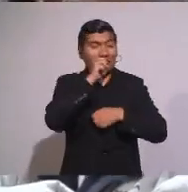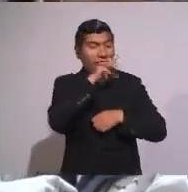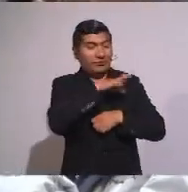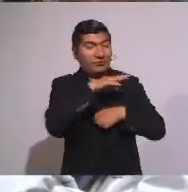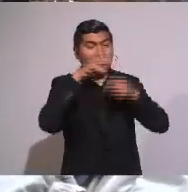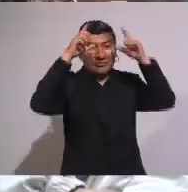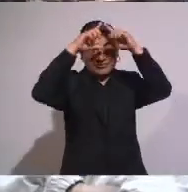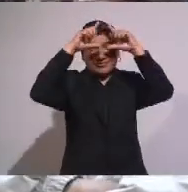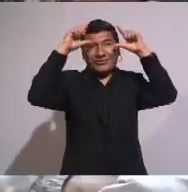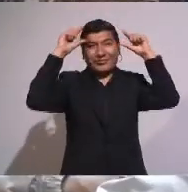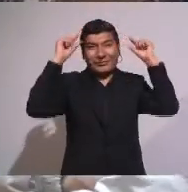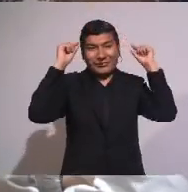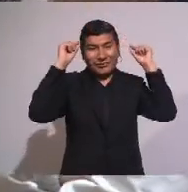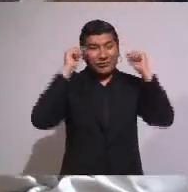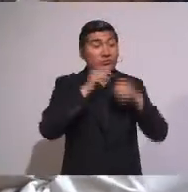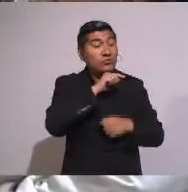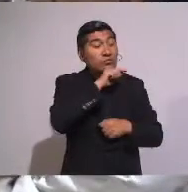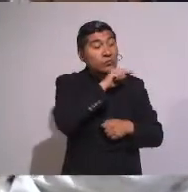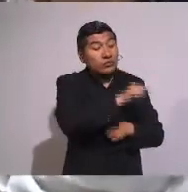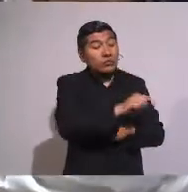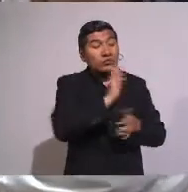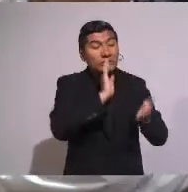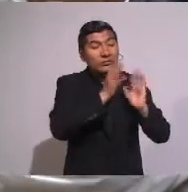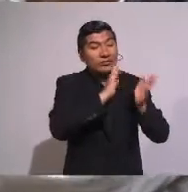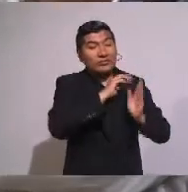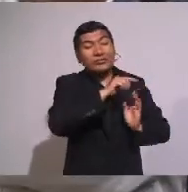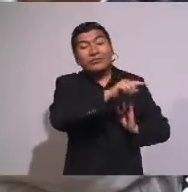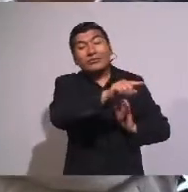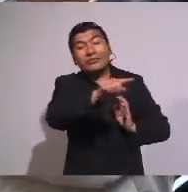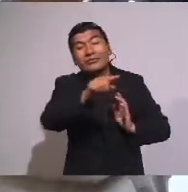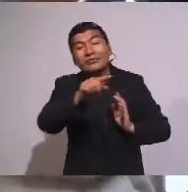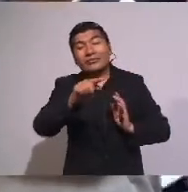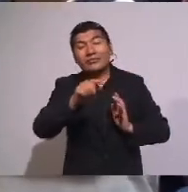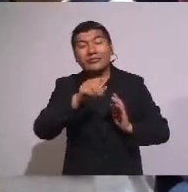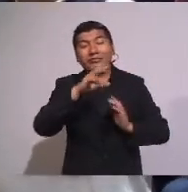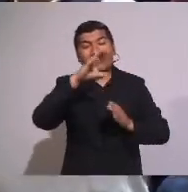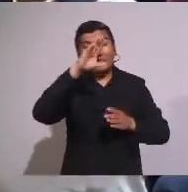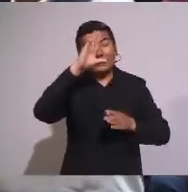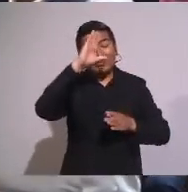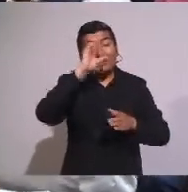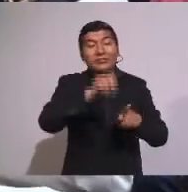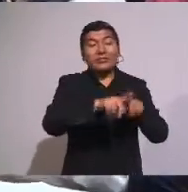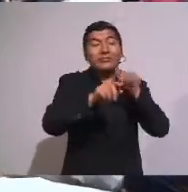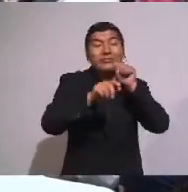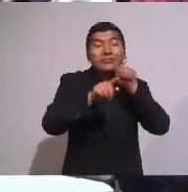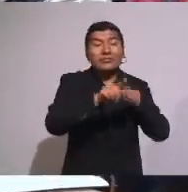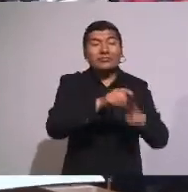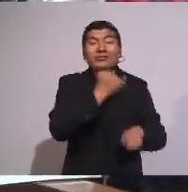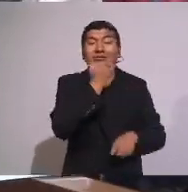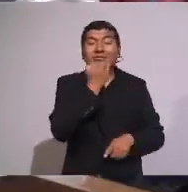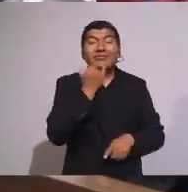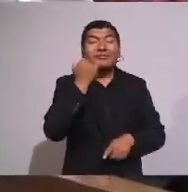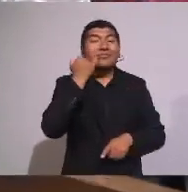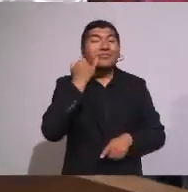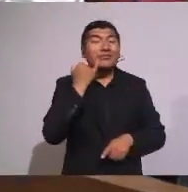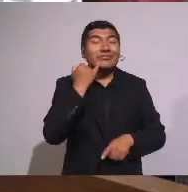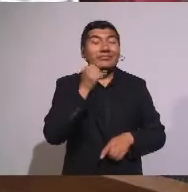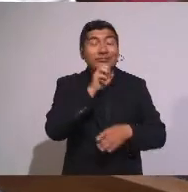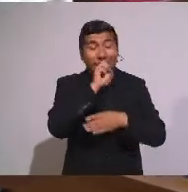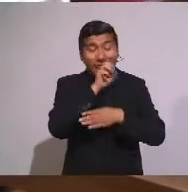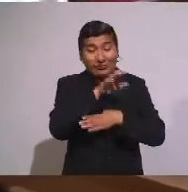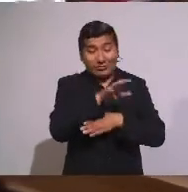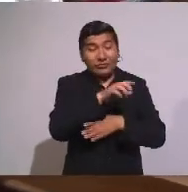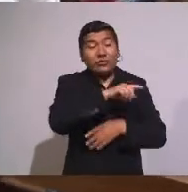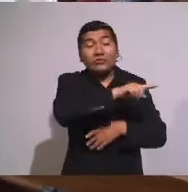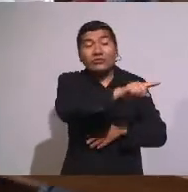Habla a la asamblea de los hijos de Israel Y diles Sean